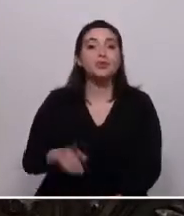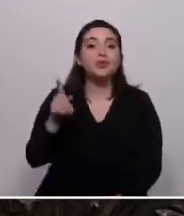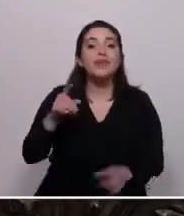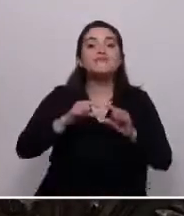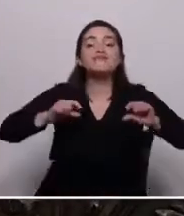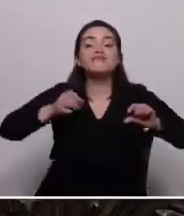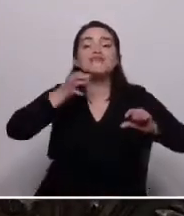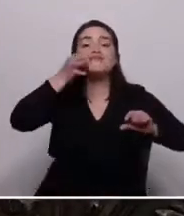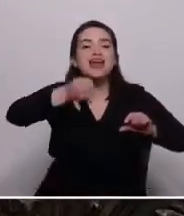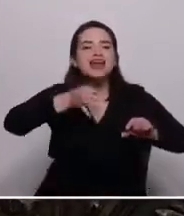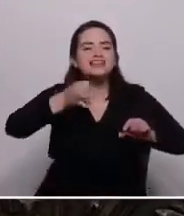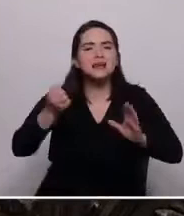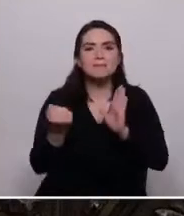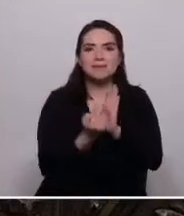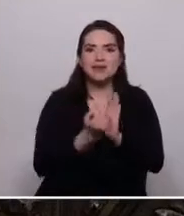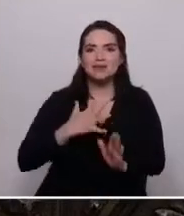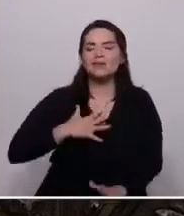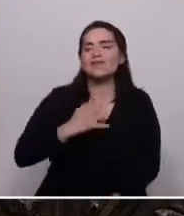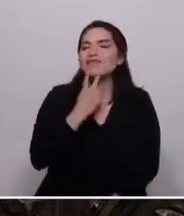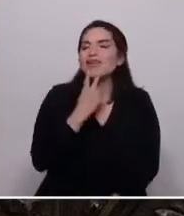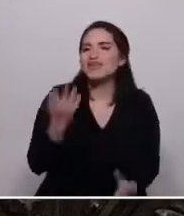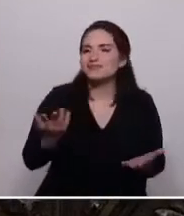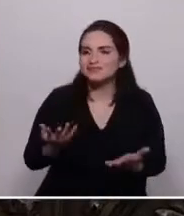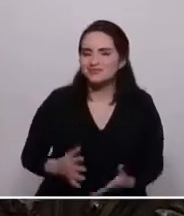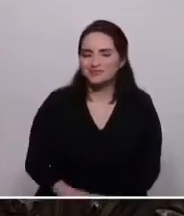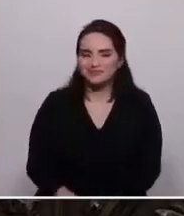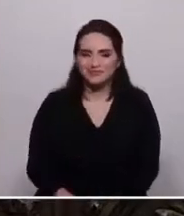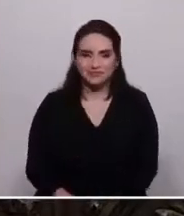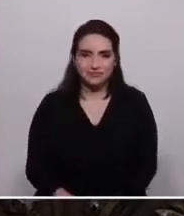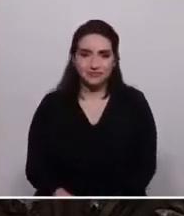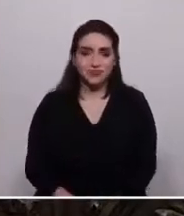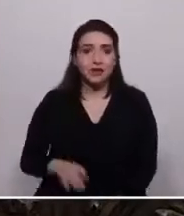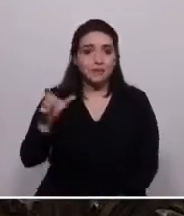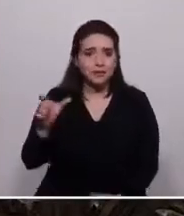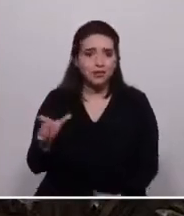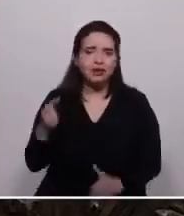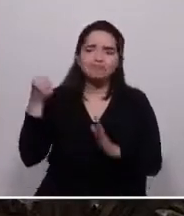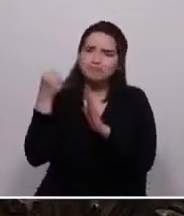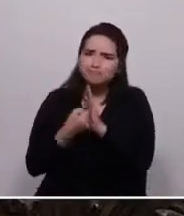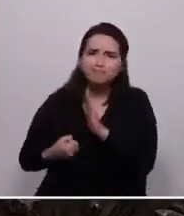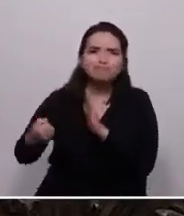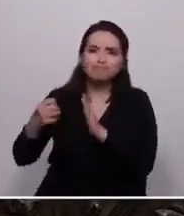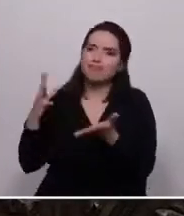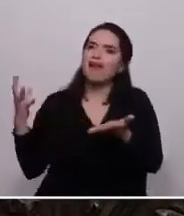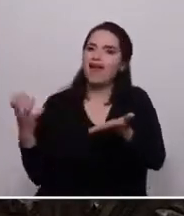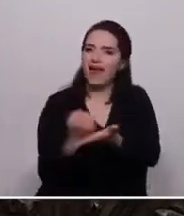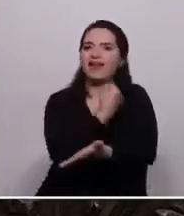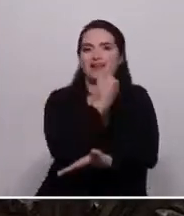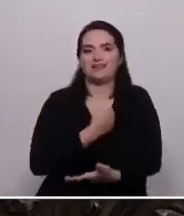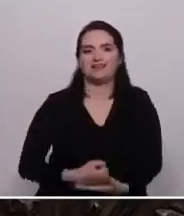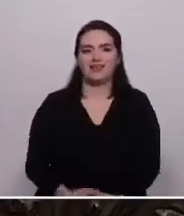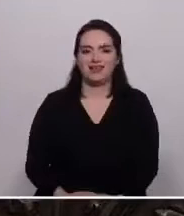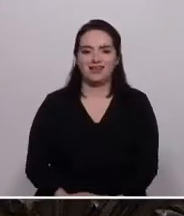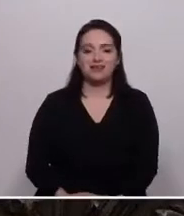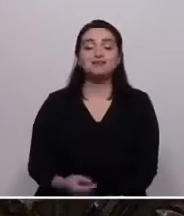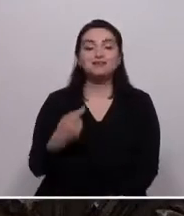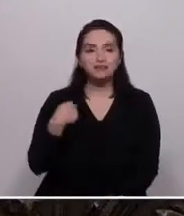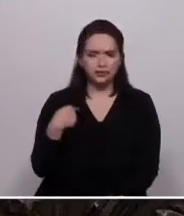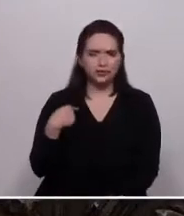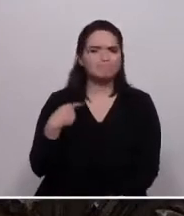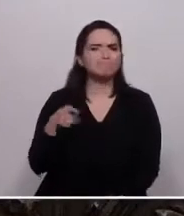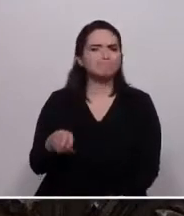que más marcó mi vida fue, el que persevera alcanza y yo soy fiel